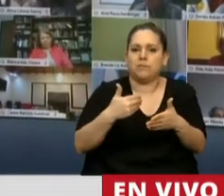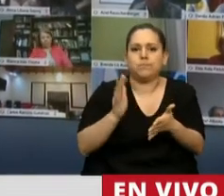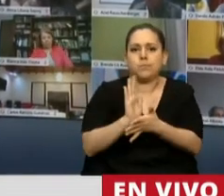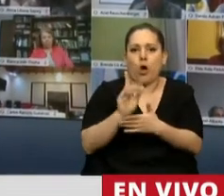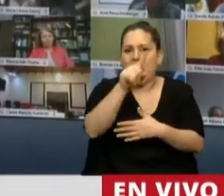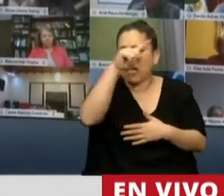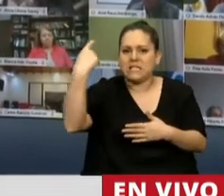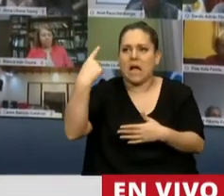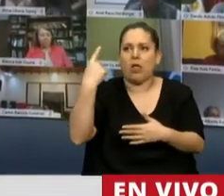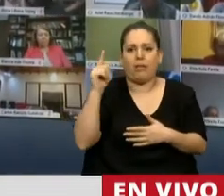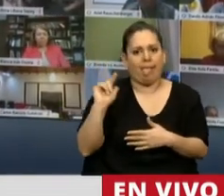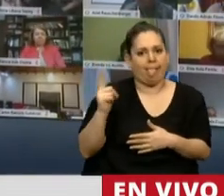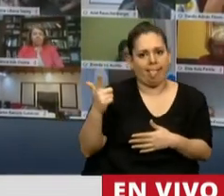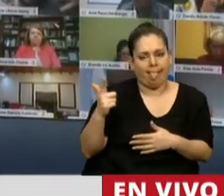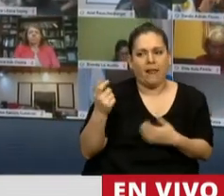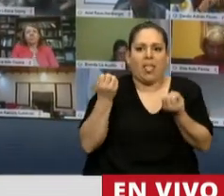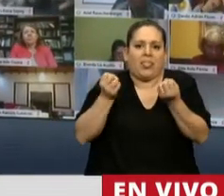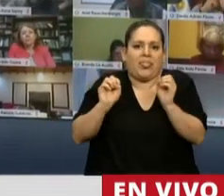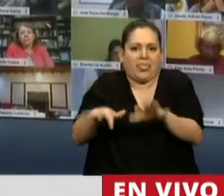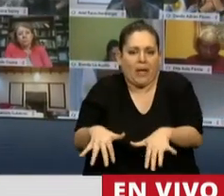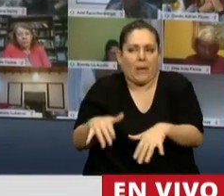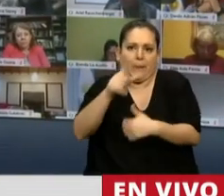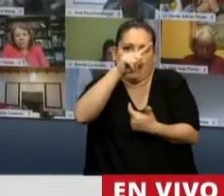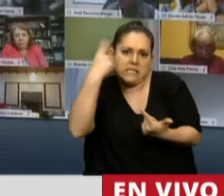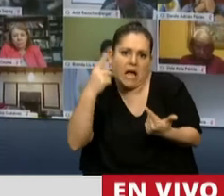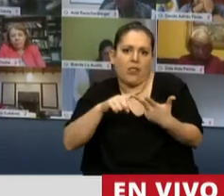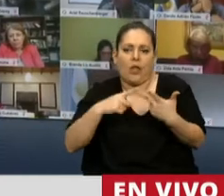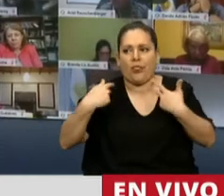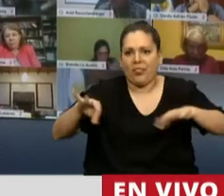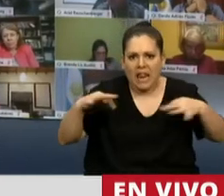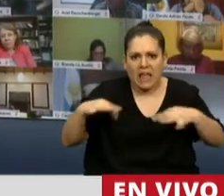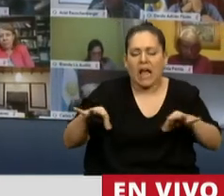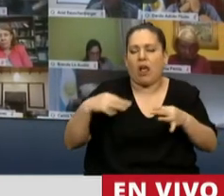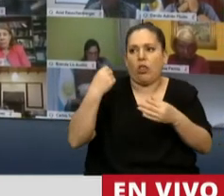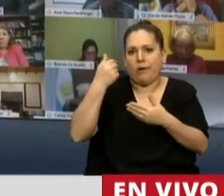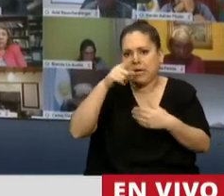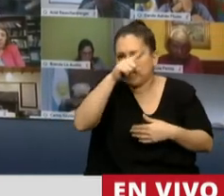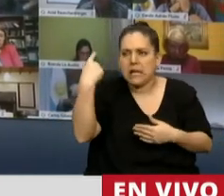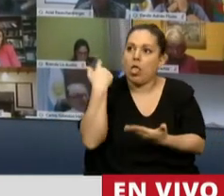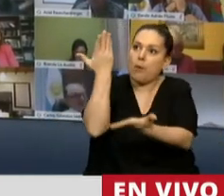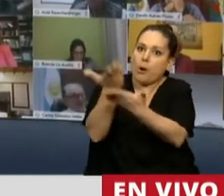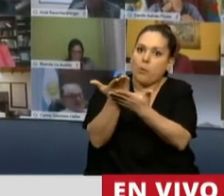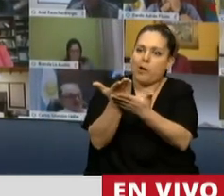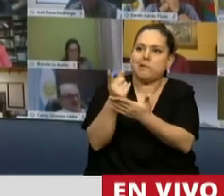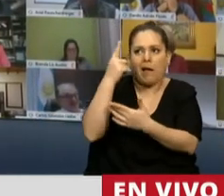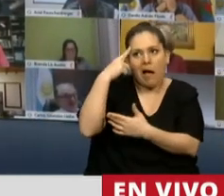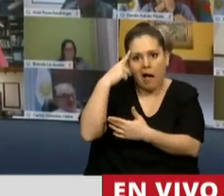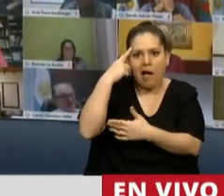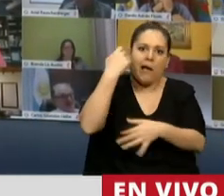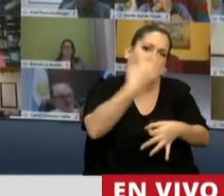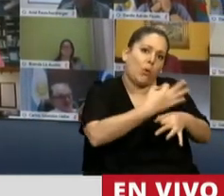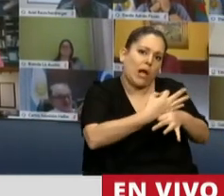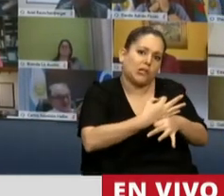estatal, la debilidad estatal, o la fragilidad de las propuestas estatales, a la hora de la educación, de la primera